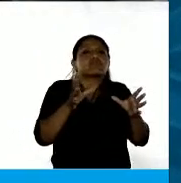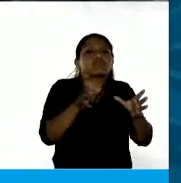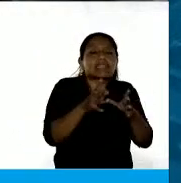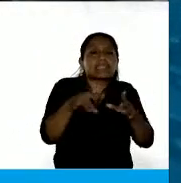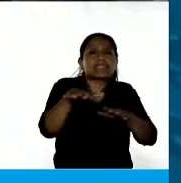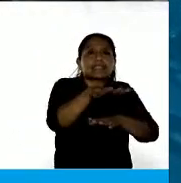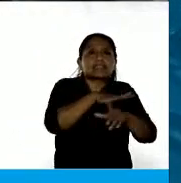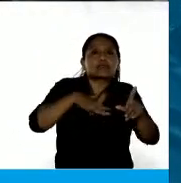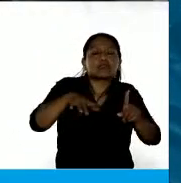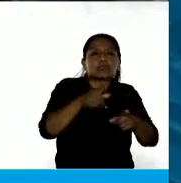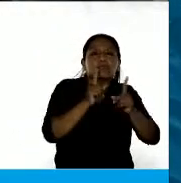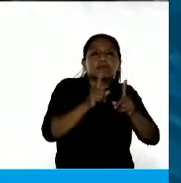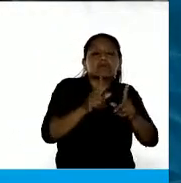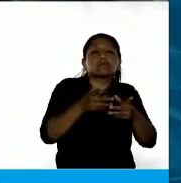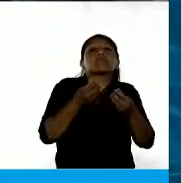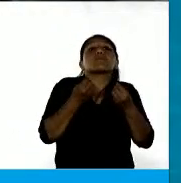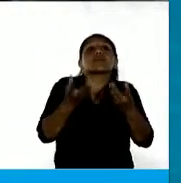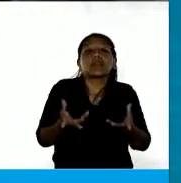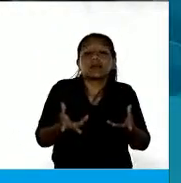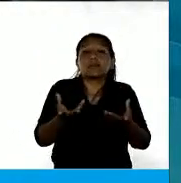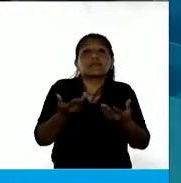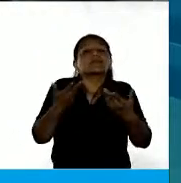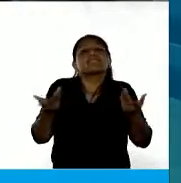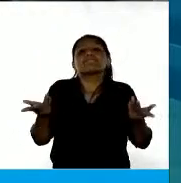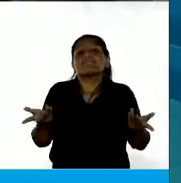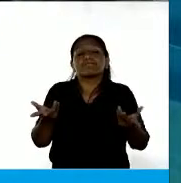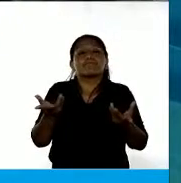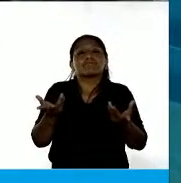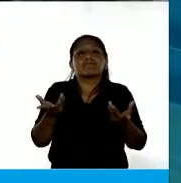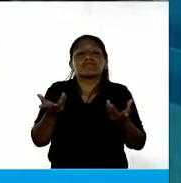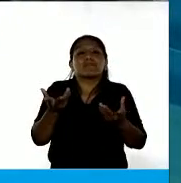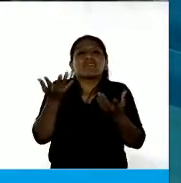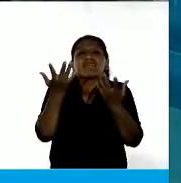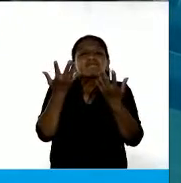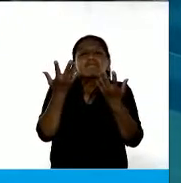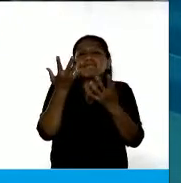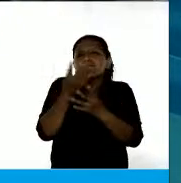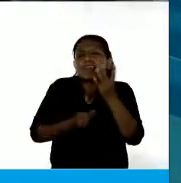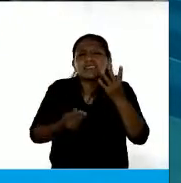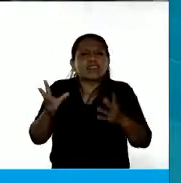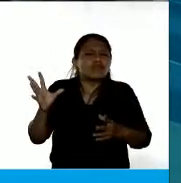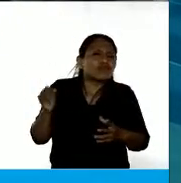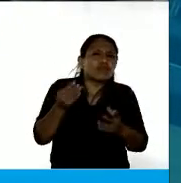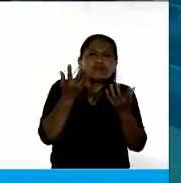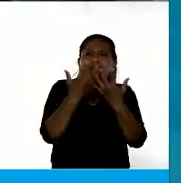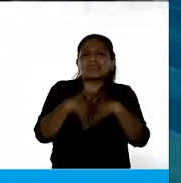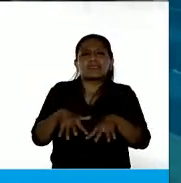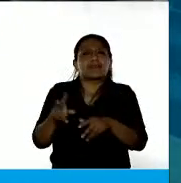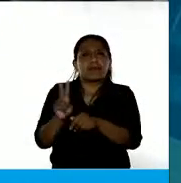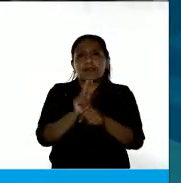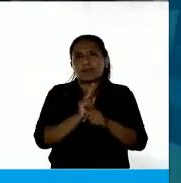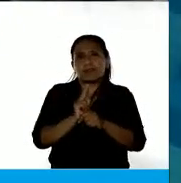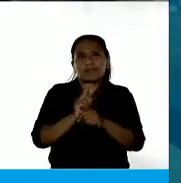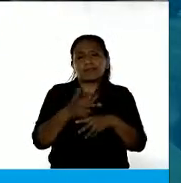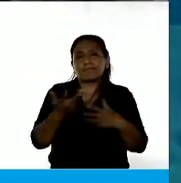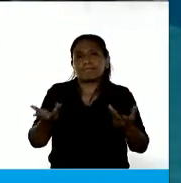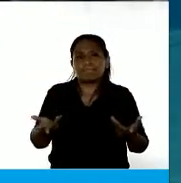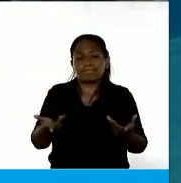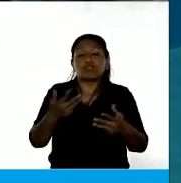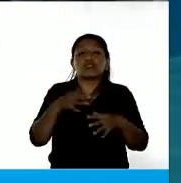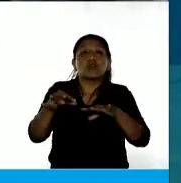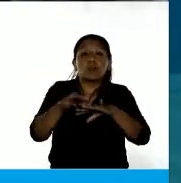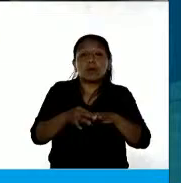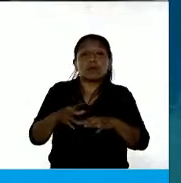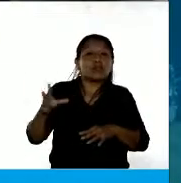situación. ¿Por qué volvemos a lo mismo? Porque falla todo el sistema de protección. Entonces, comprometámonos